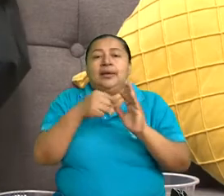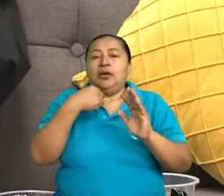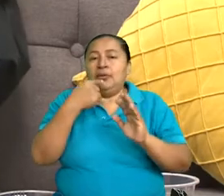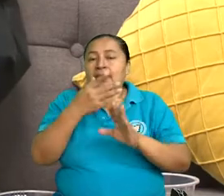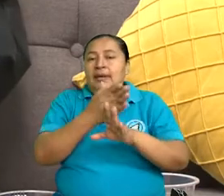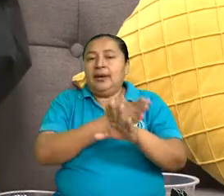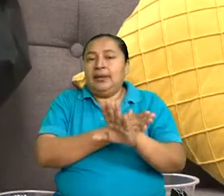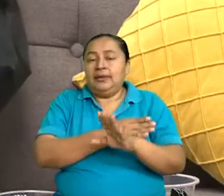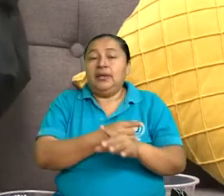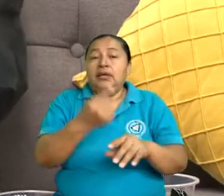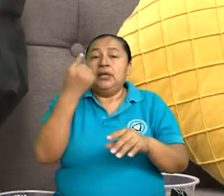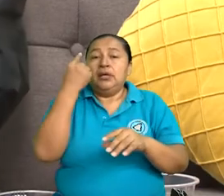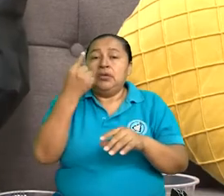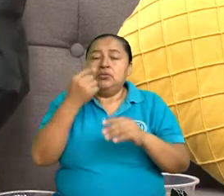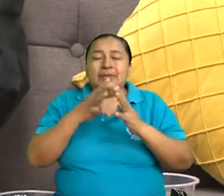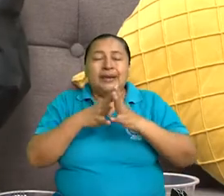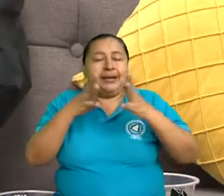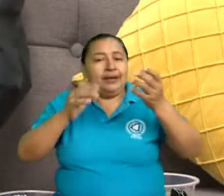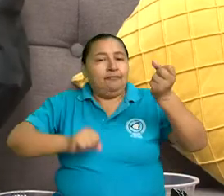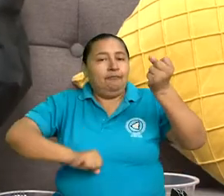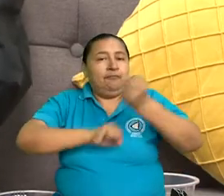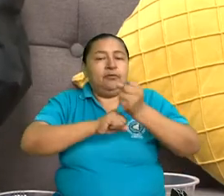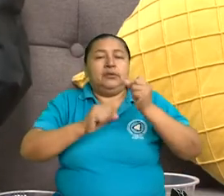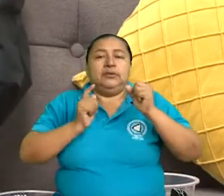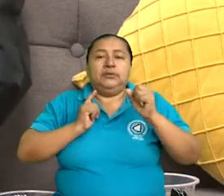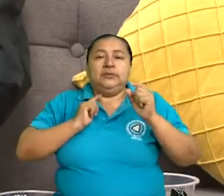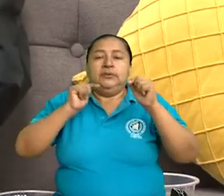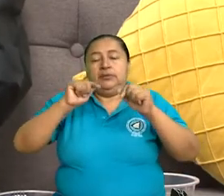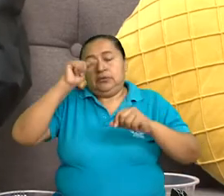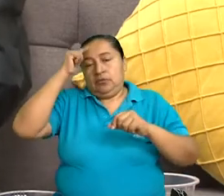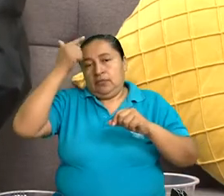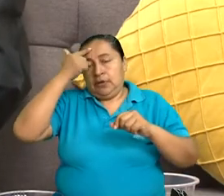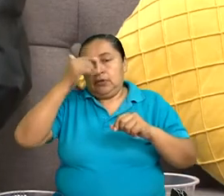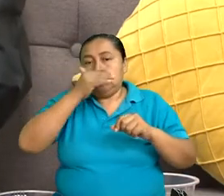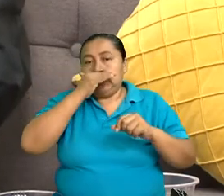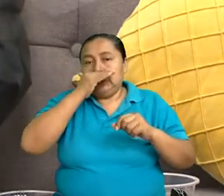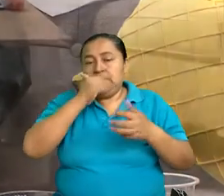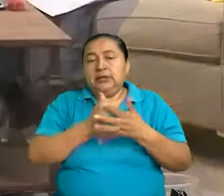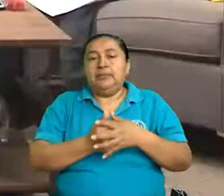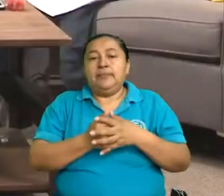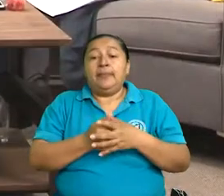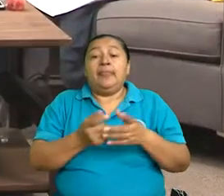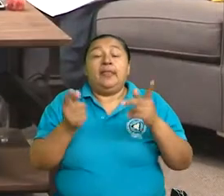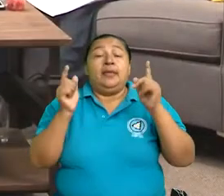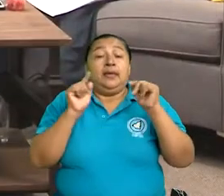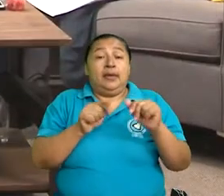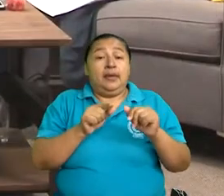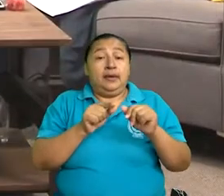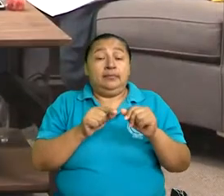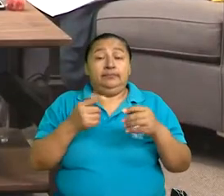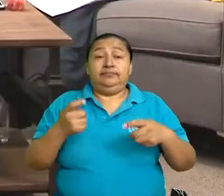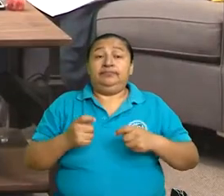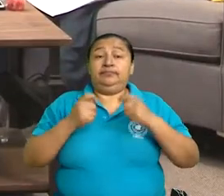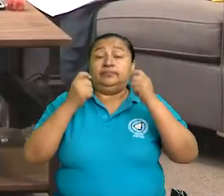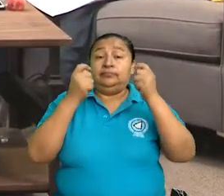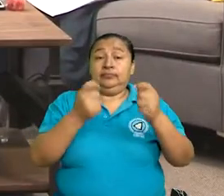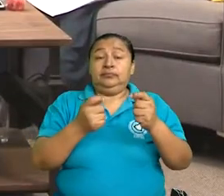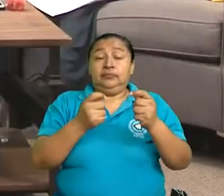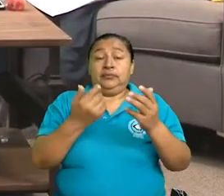y esa es una de las grandes fortalezas del gobierno sandinista, que las disposiciones